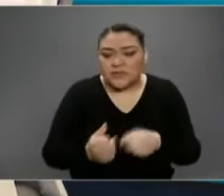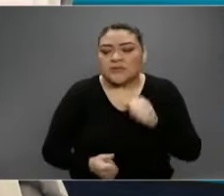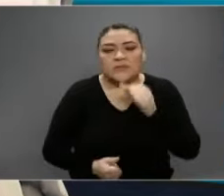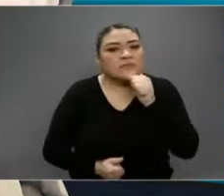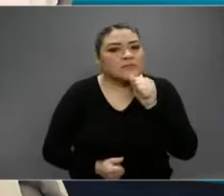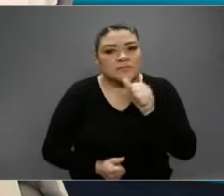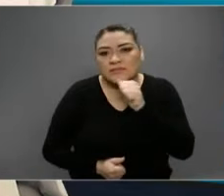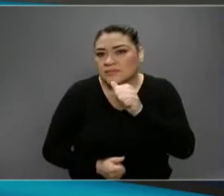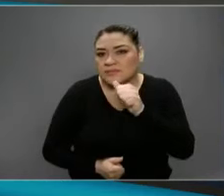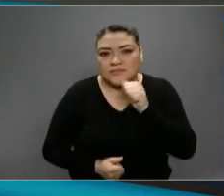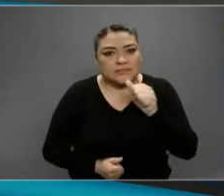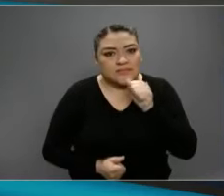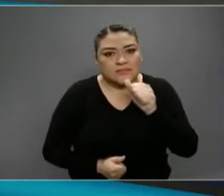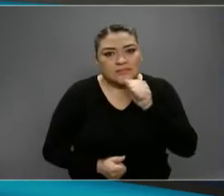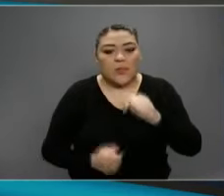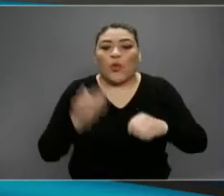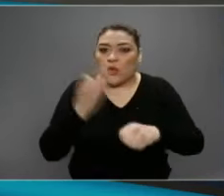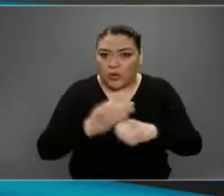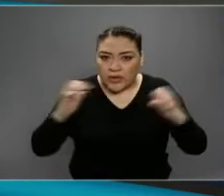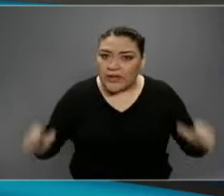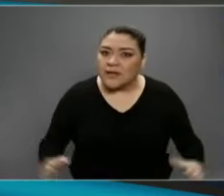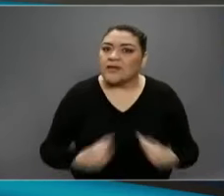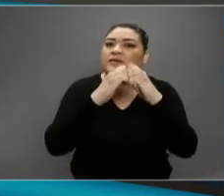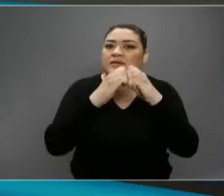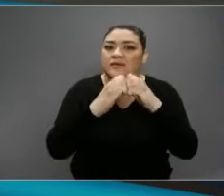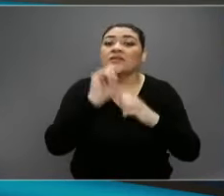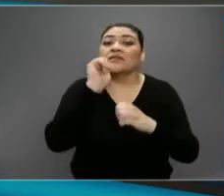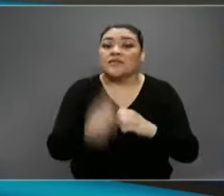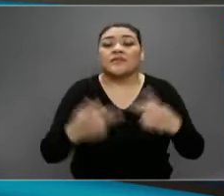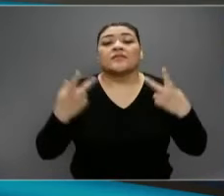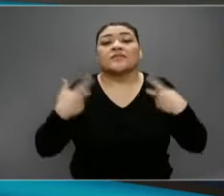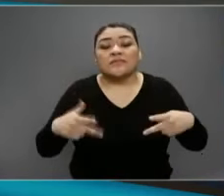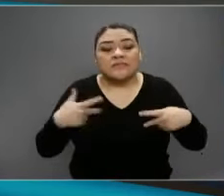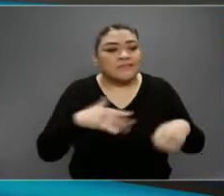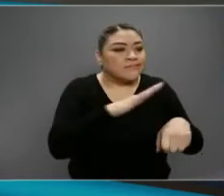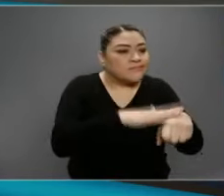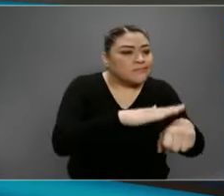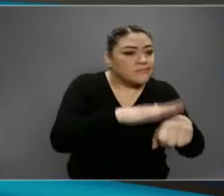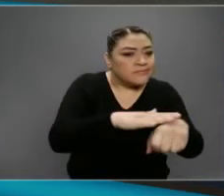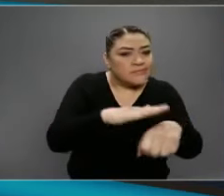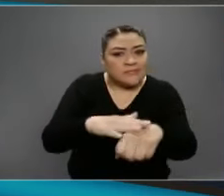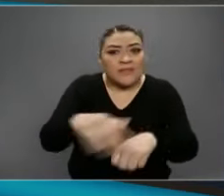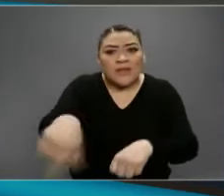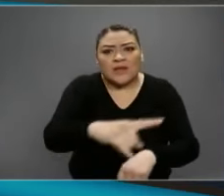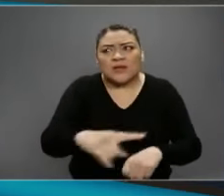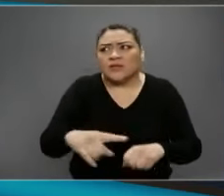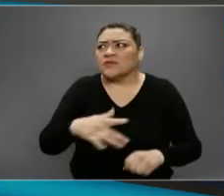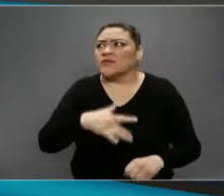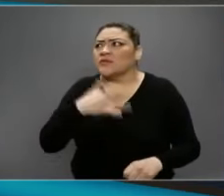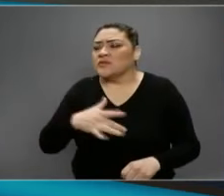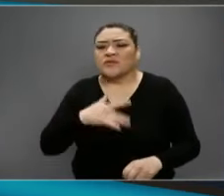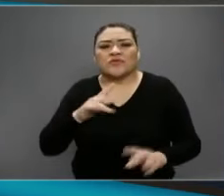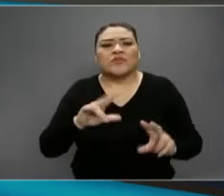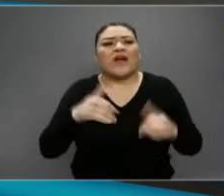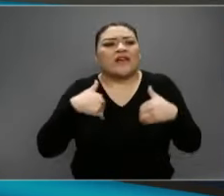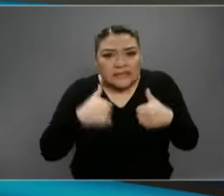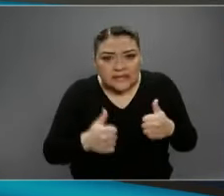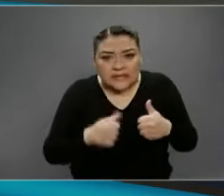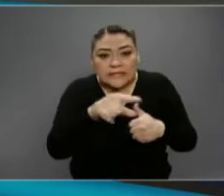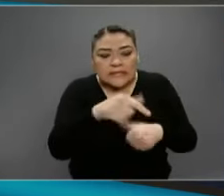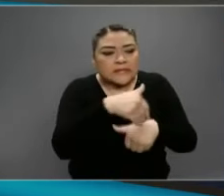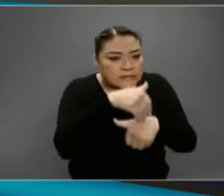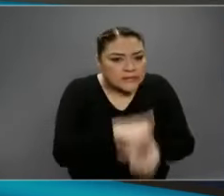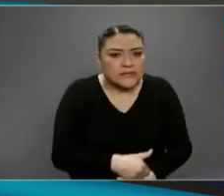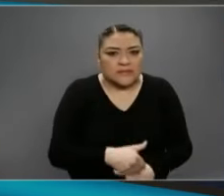es un estado de excepción, es un estado de emergencia en donde apelamos no a la buena voluntad, sino al entendimiento